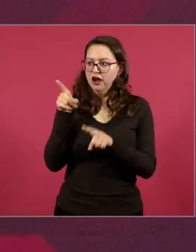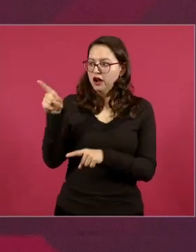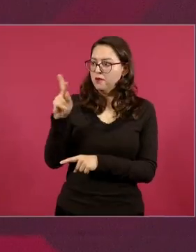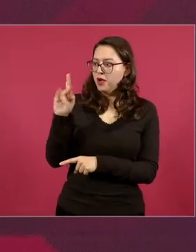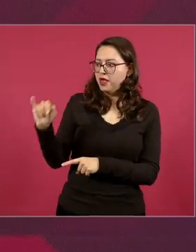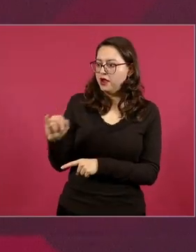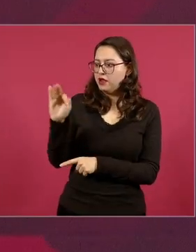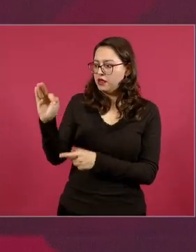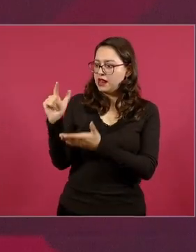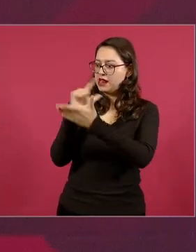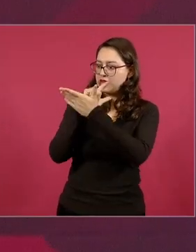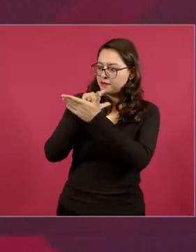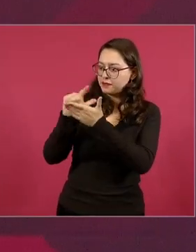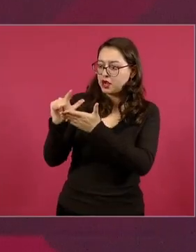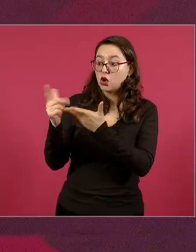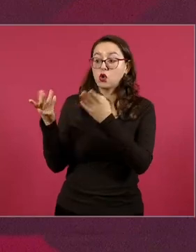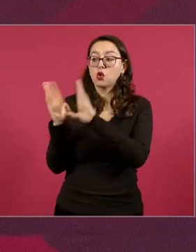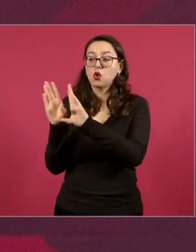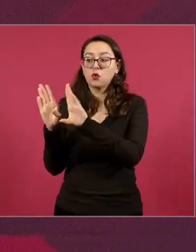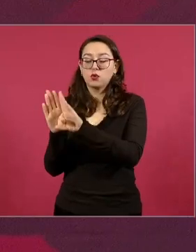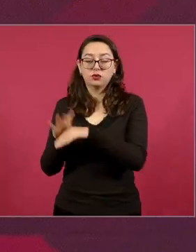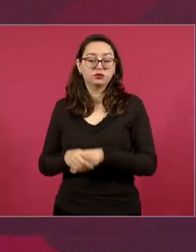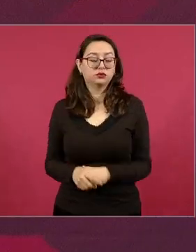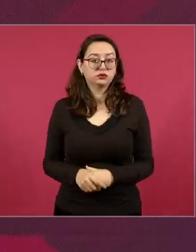¿cómo hacerle? pues solo